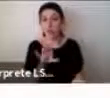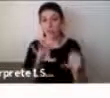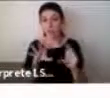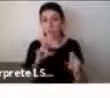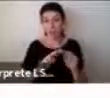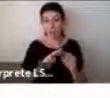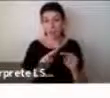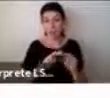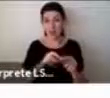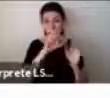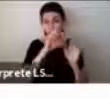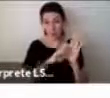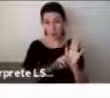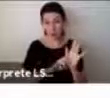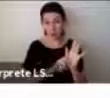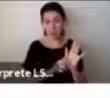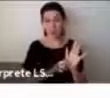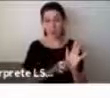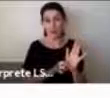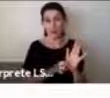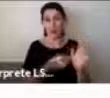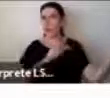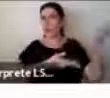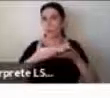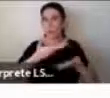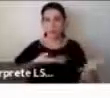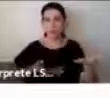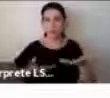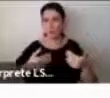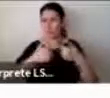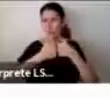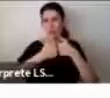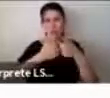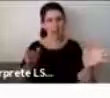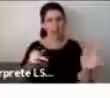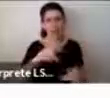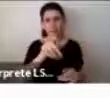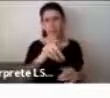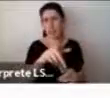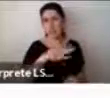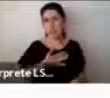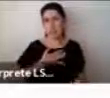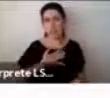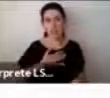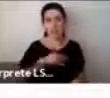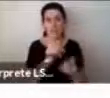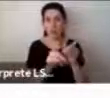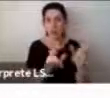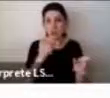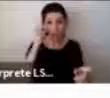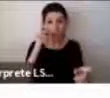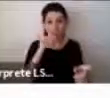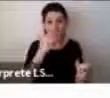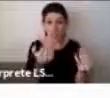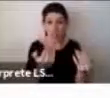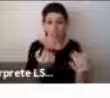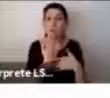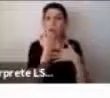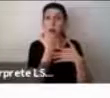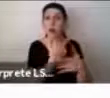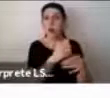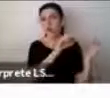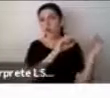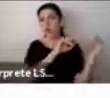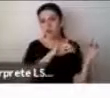proyecto, compartirlo con quienes ustedes quieran, con quienes ustedes crean que lo necesiten, y divulgarlo.